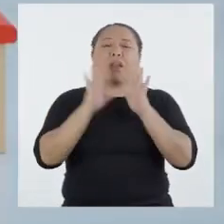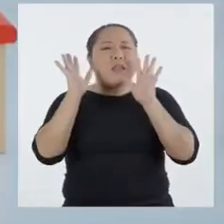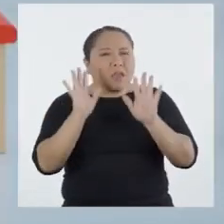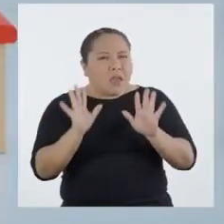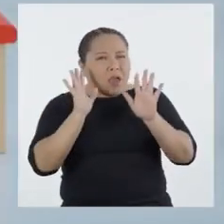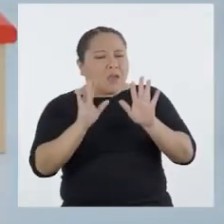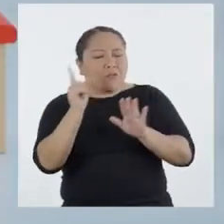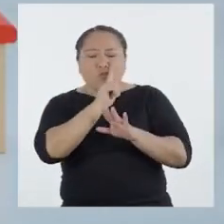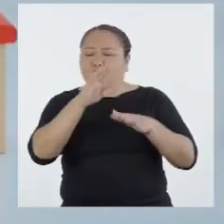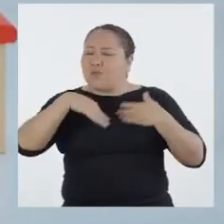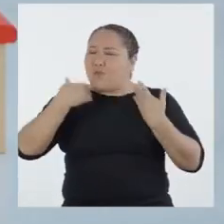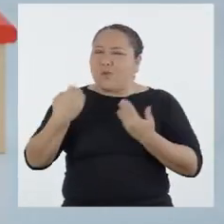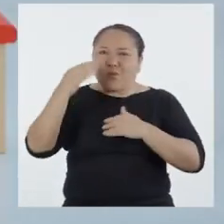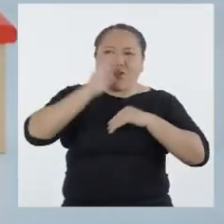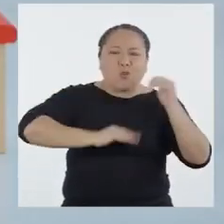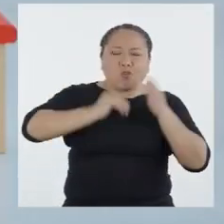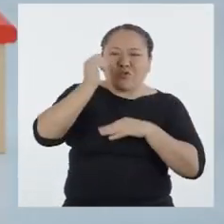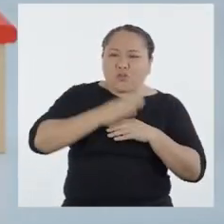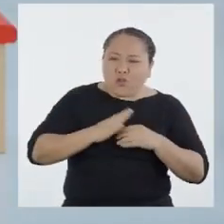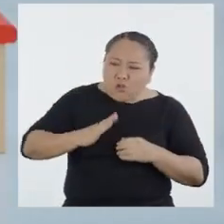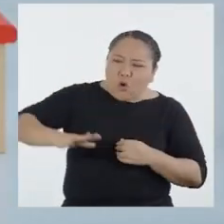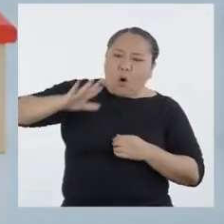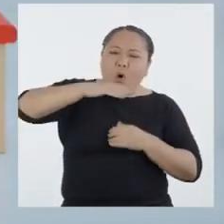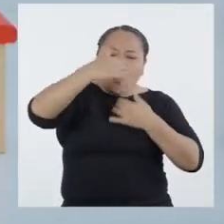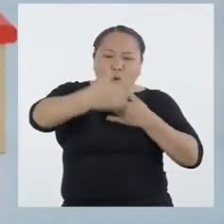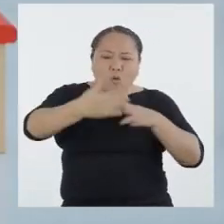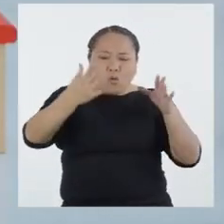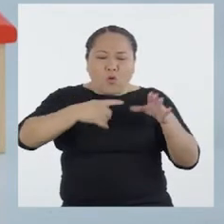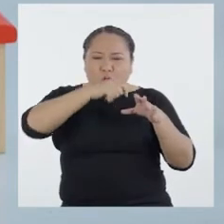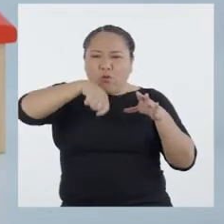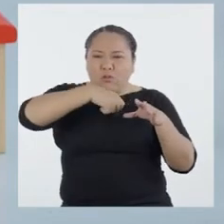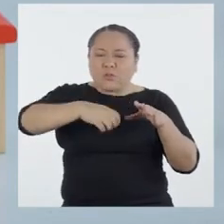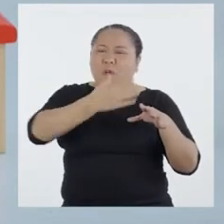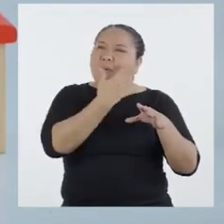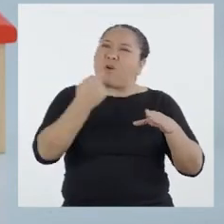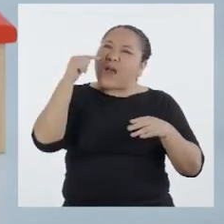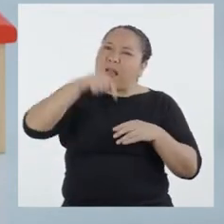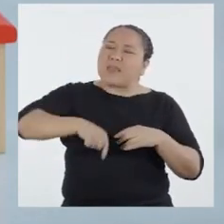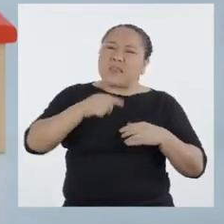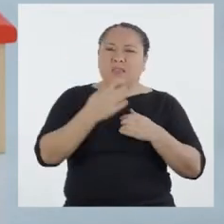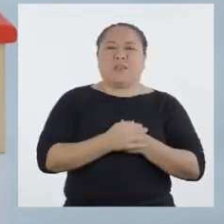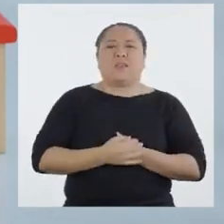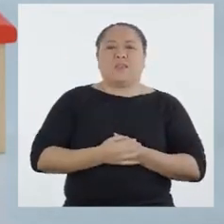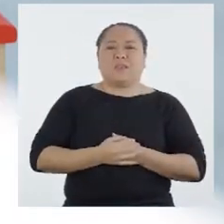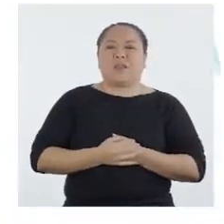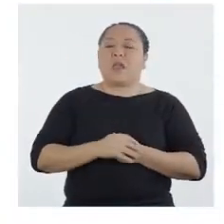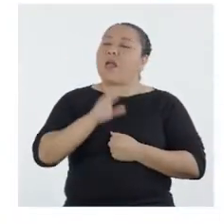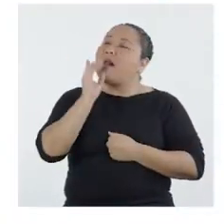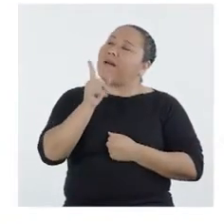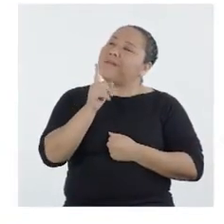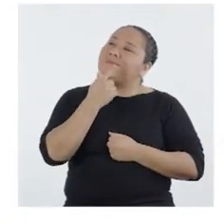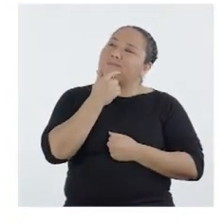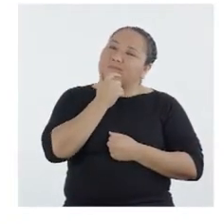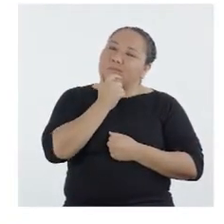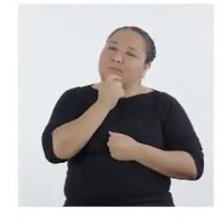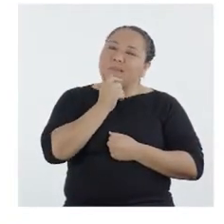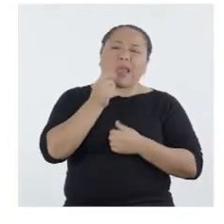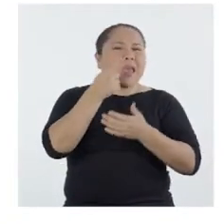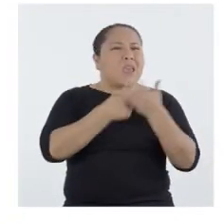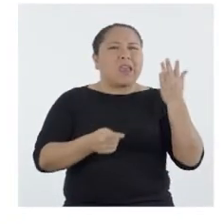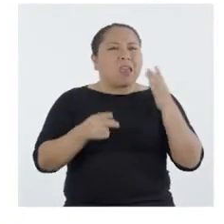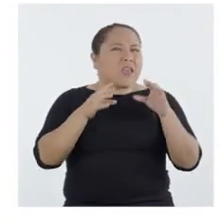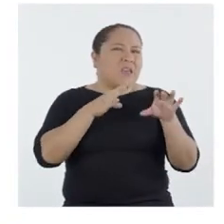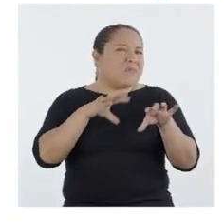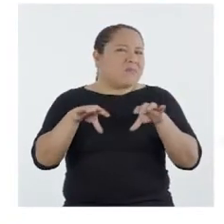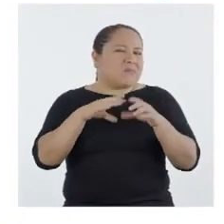Ya, pero no podemos construir toda una cocina mejorada aquí en el set. Entonces, ¿qué